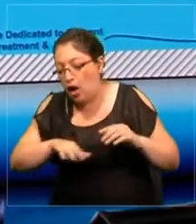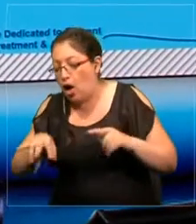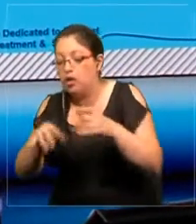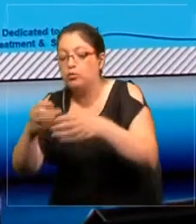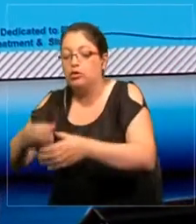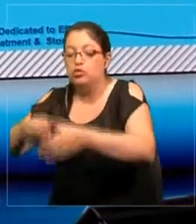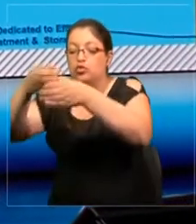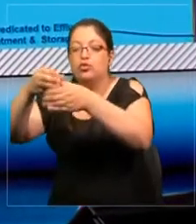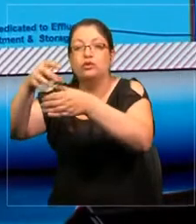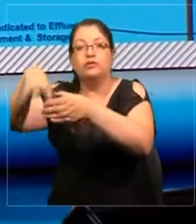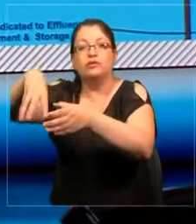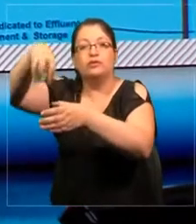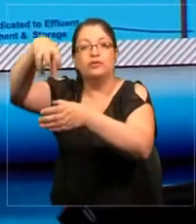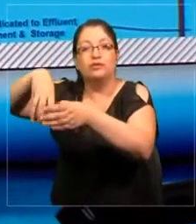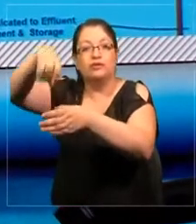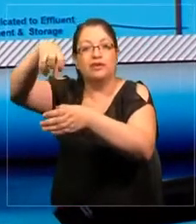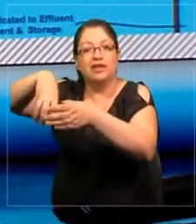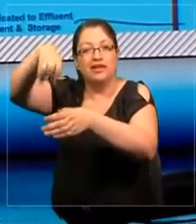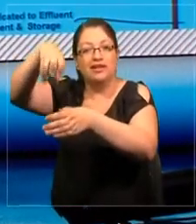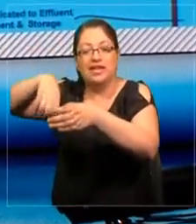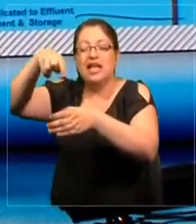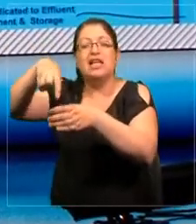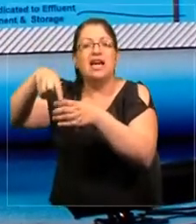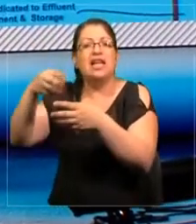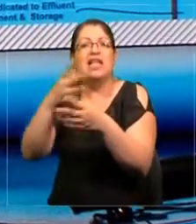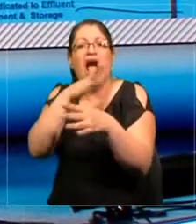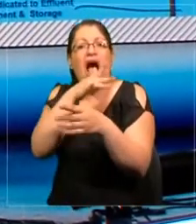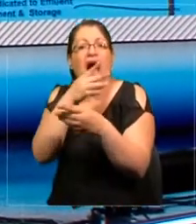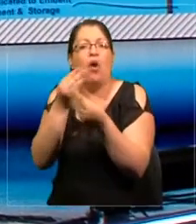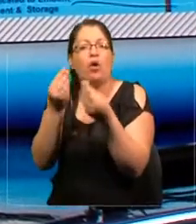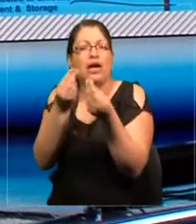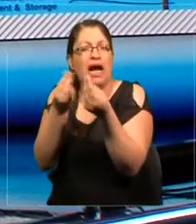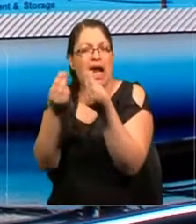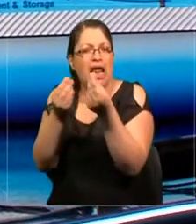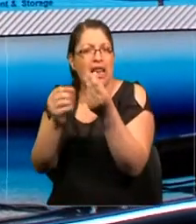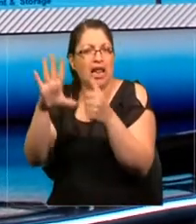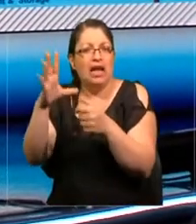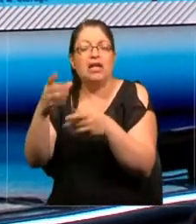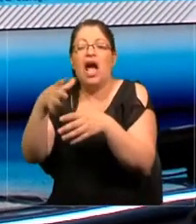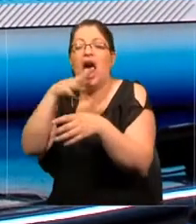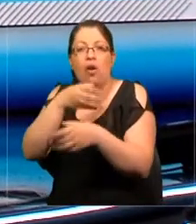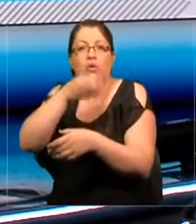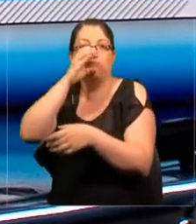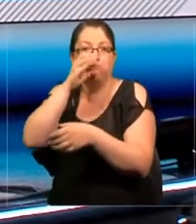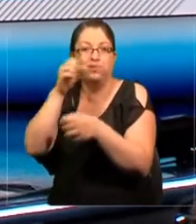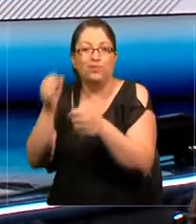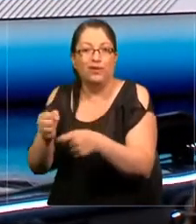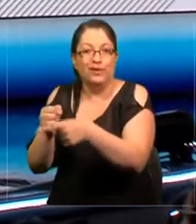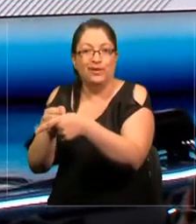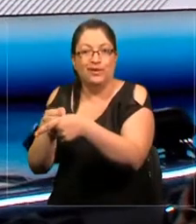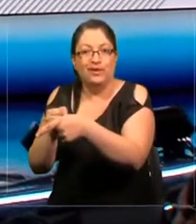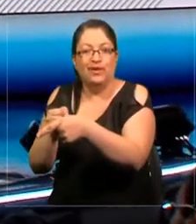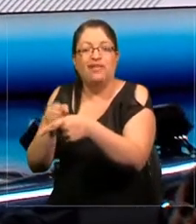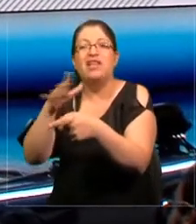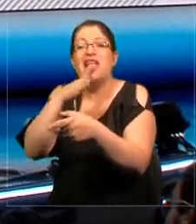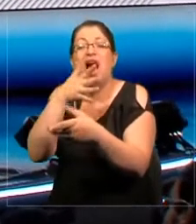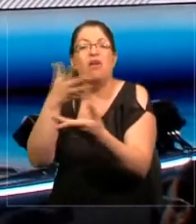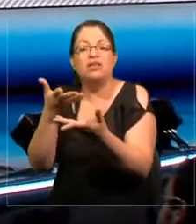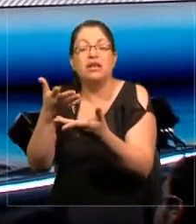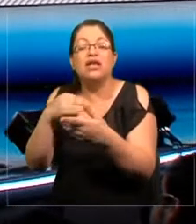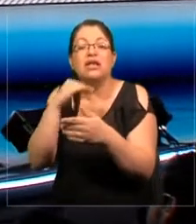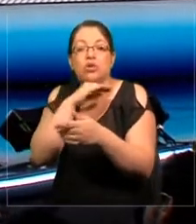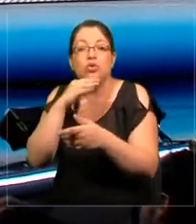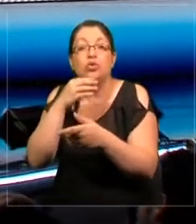tenemos agua sacada al final que es de alta calidad, que es agua potable. Esta agua se usa para regar